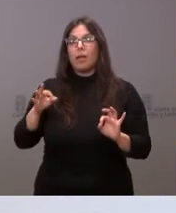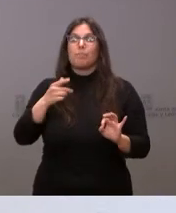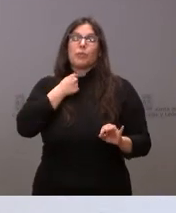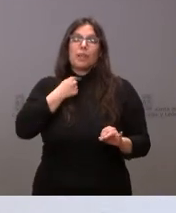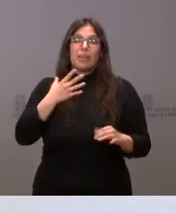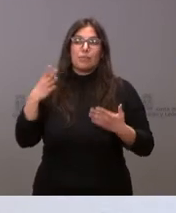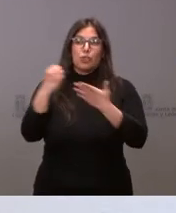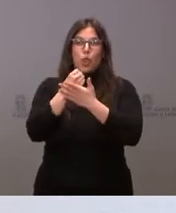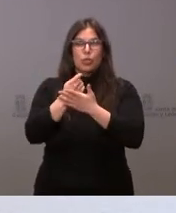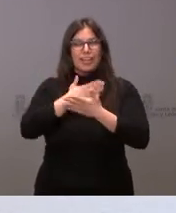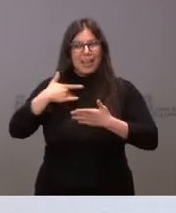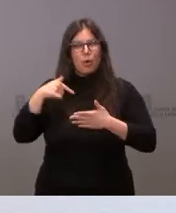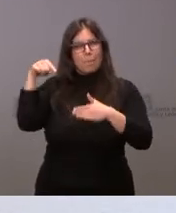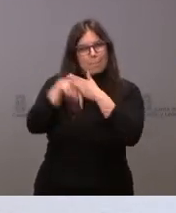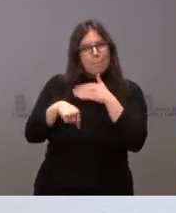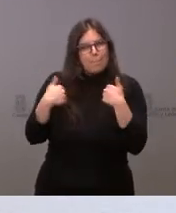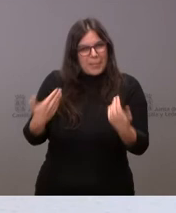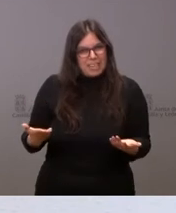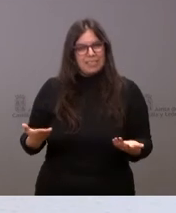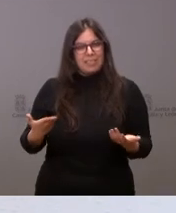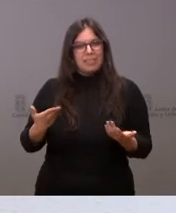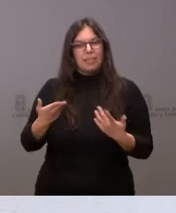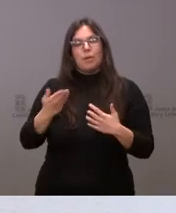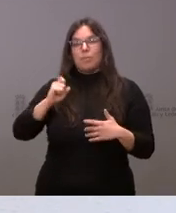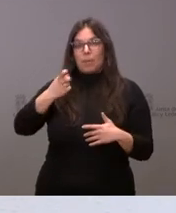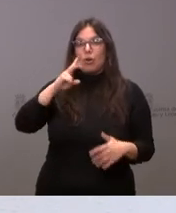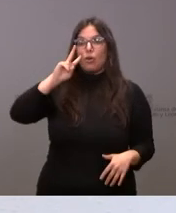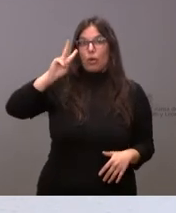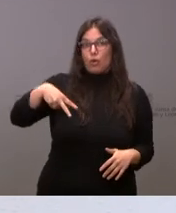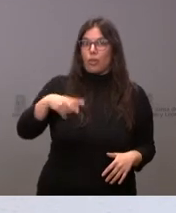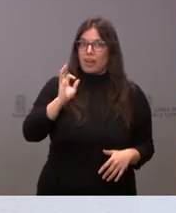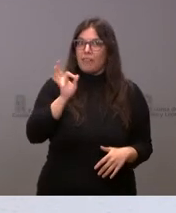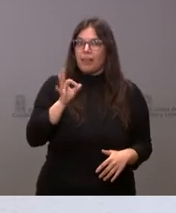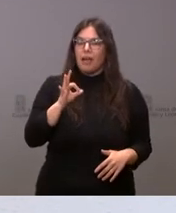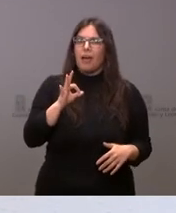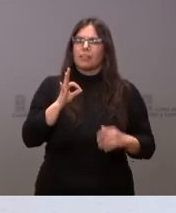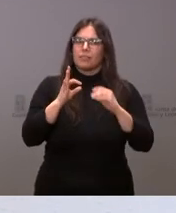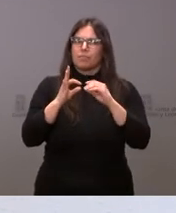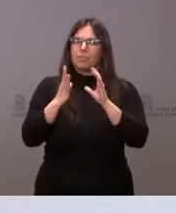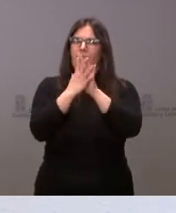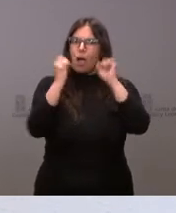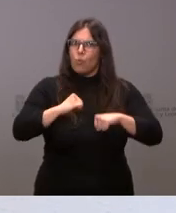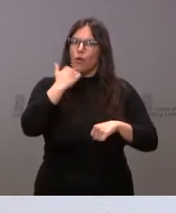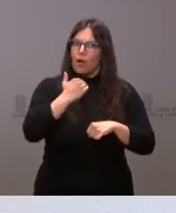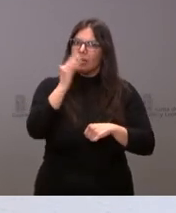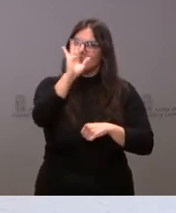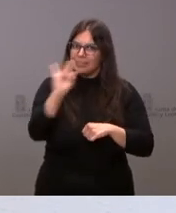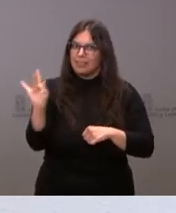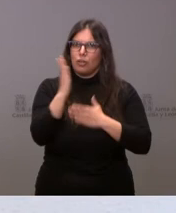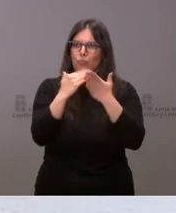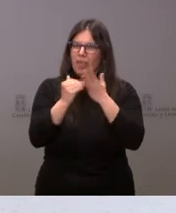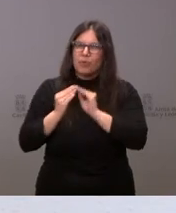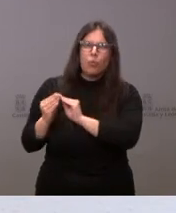un poquito más ambiciosos, desde el reconocimiento de que hemos sido capaces de llegar a un punto de encuentro entre todas las comunidades